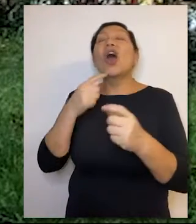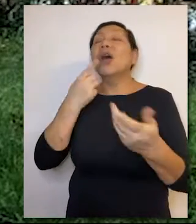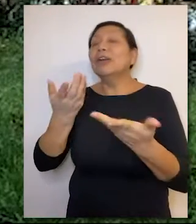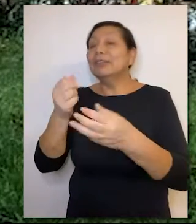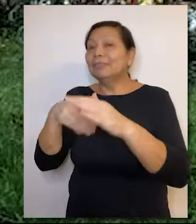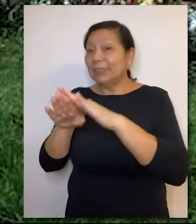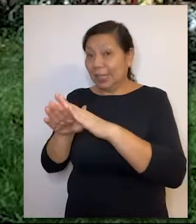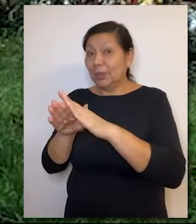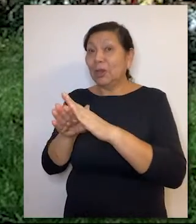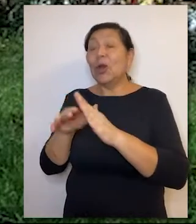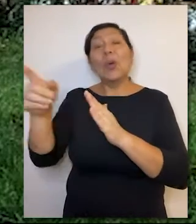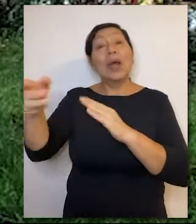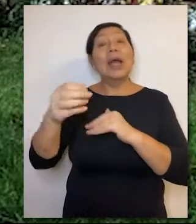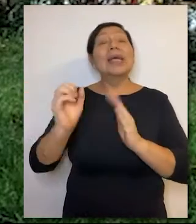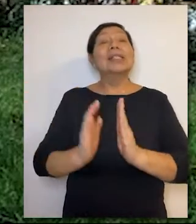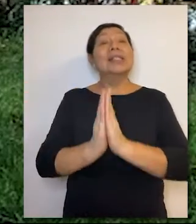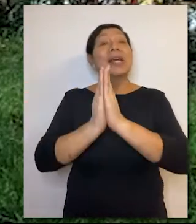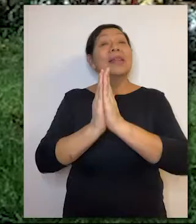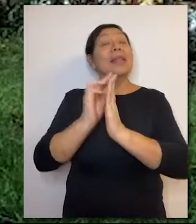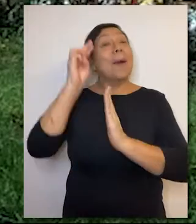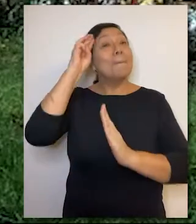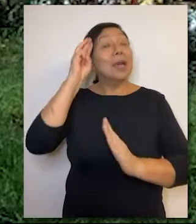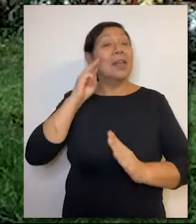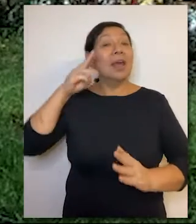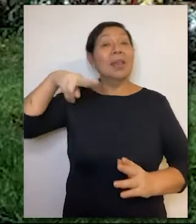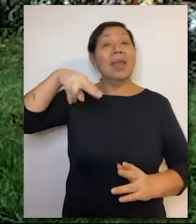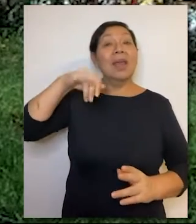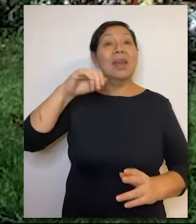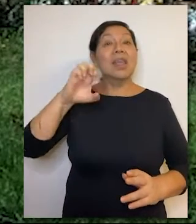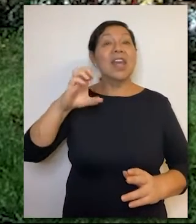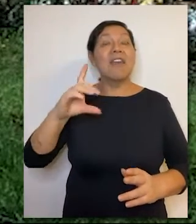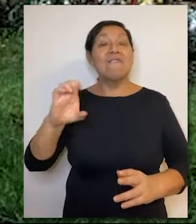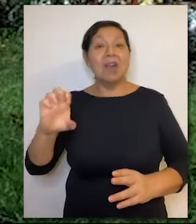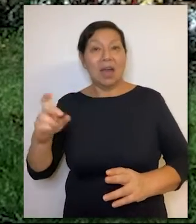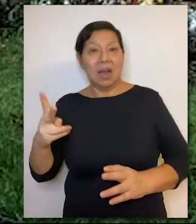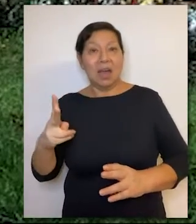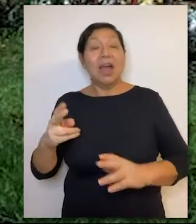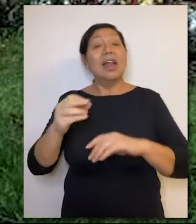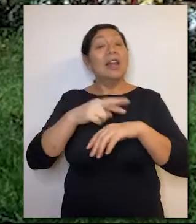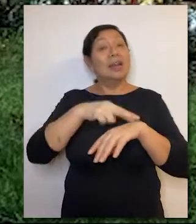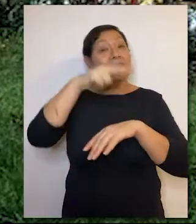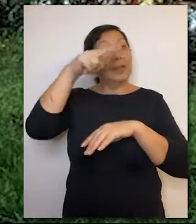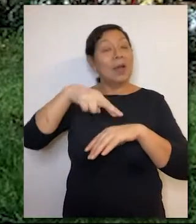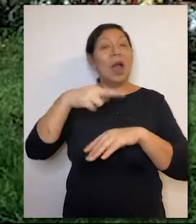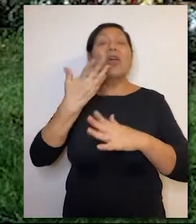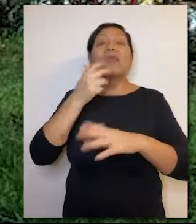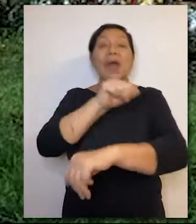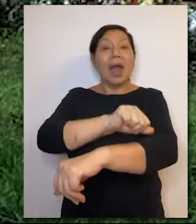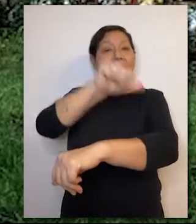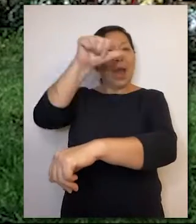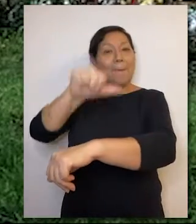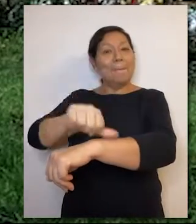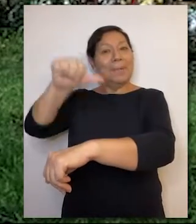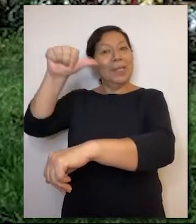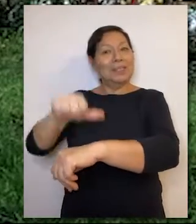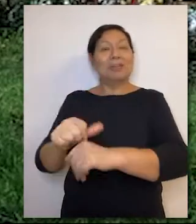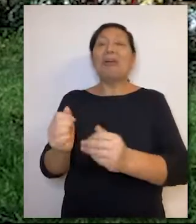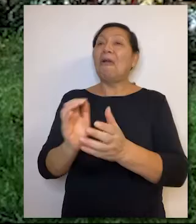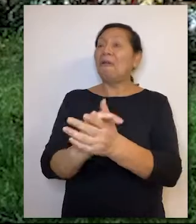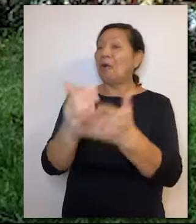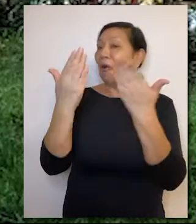91.7. Estamos en Santa María de Nieva, en la provincia de Condorcanqui, región Amazonas.